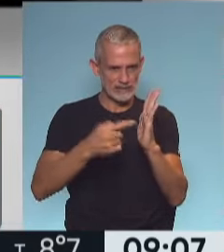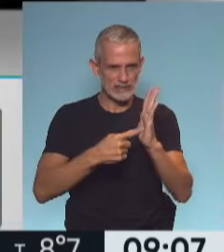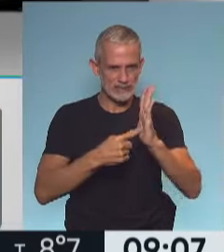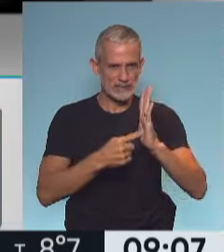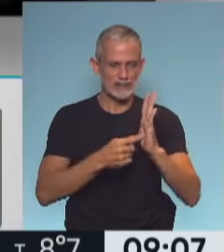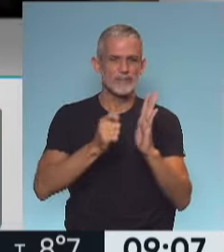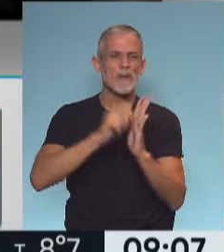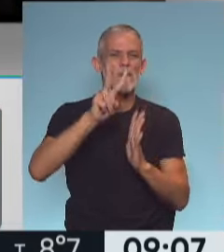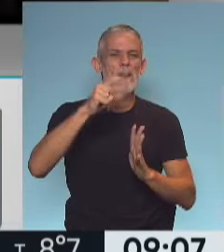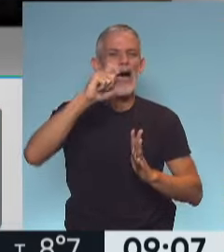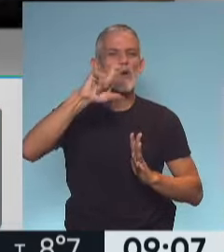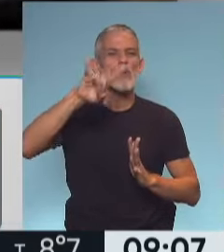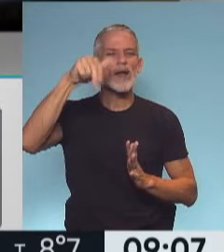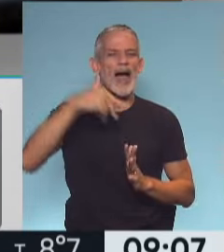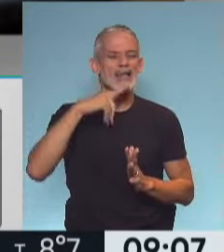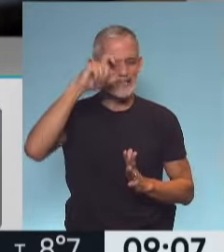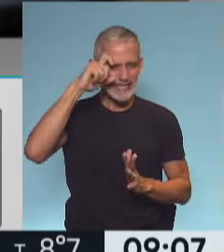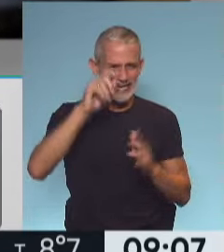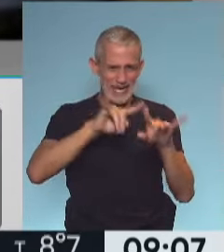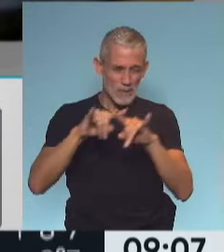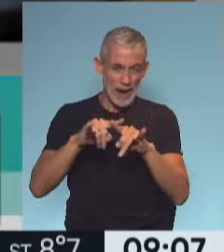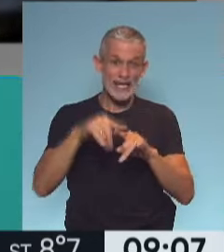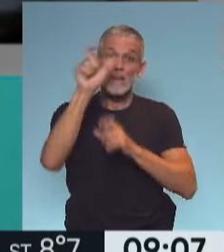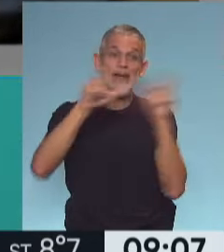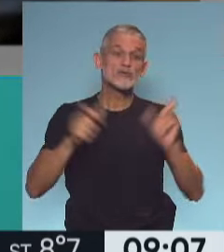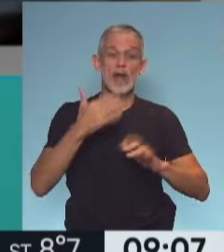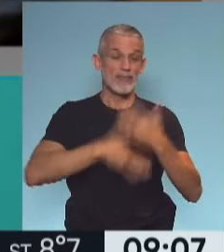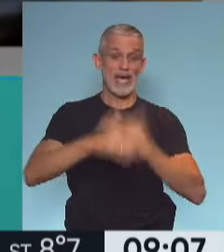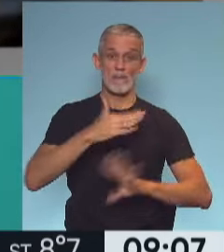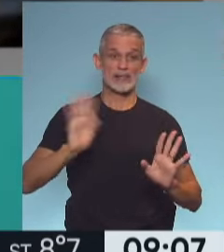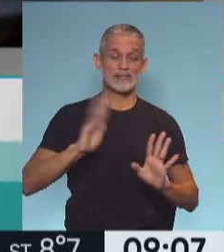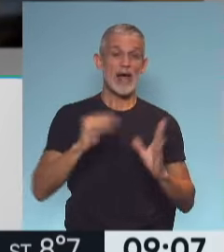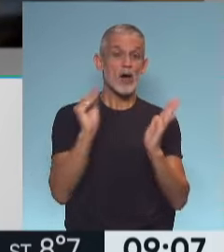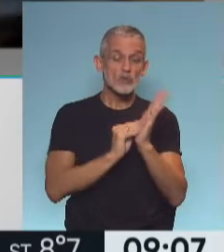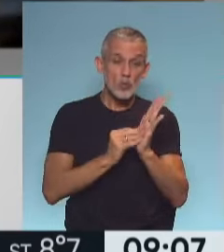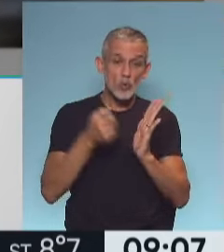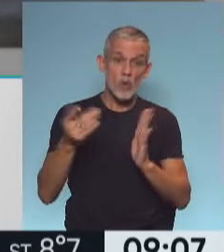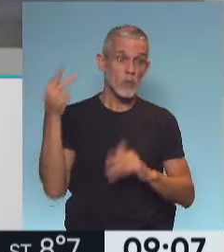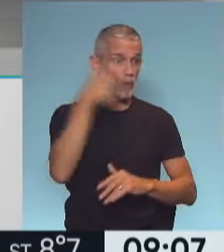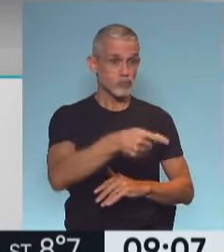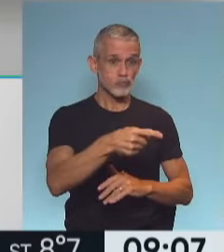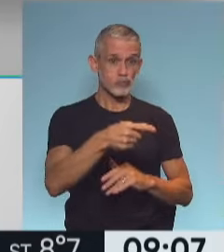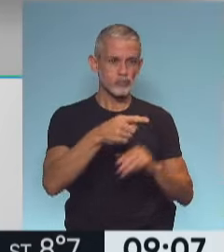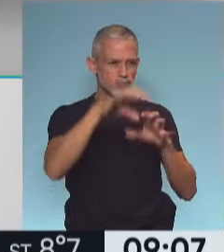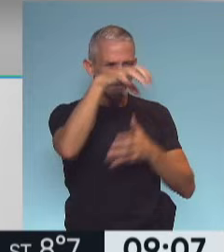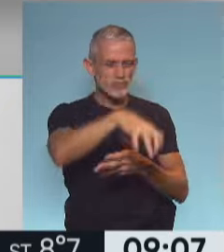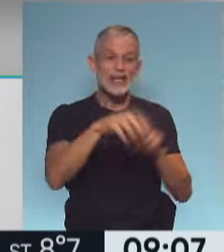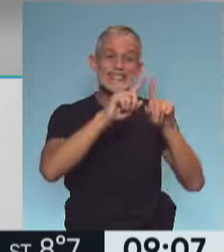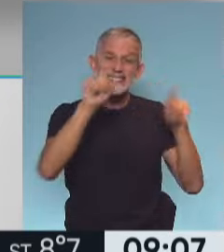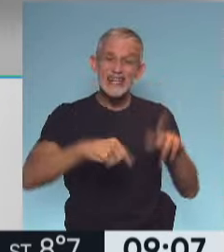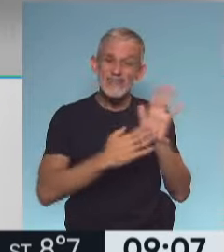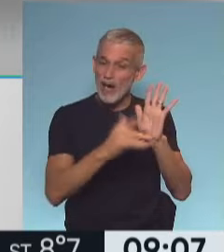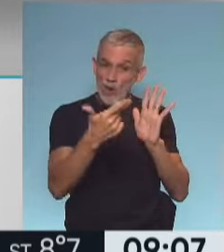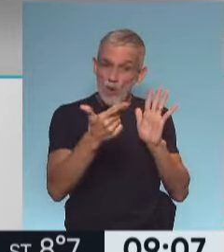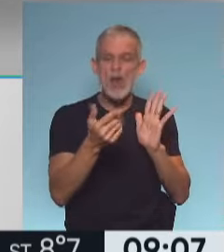el vacunate como personas con discapacidad y cuando les llega el turno y se acercan a la posta, si no tienen su certificado único de